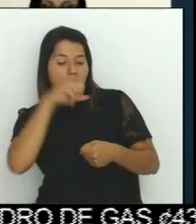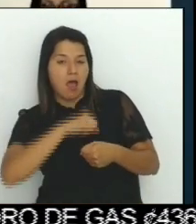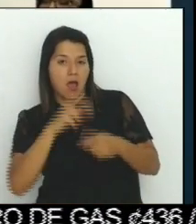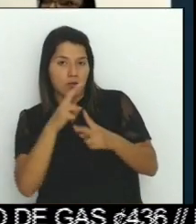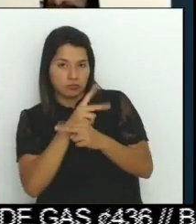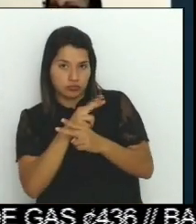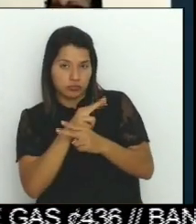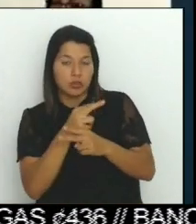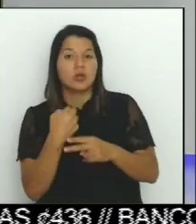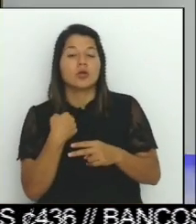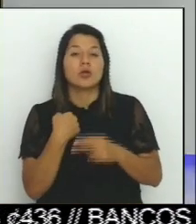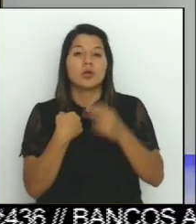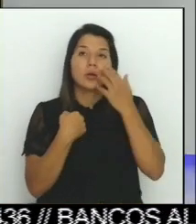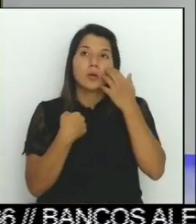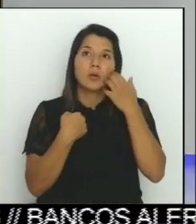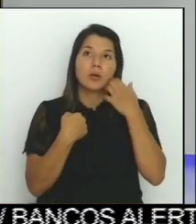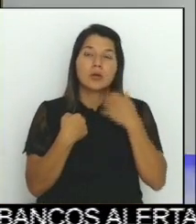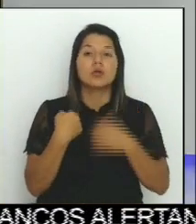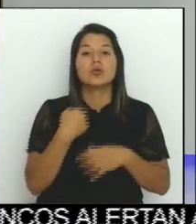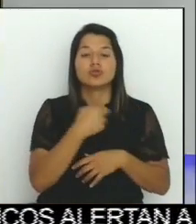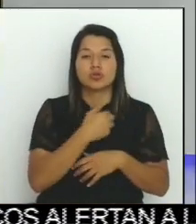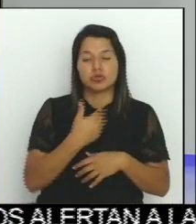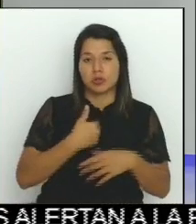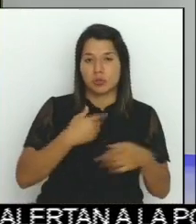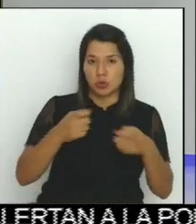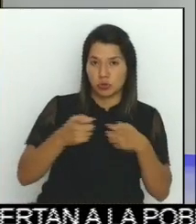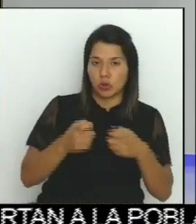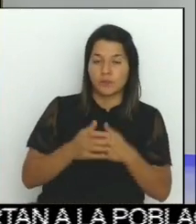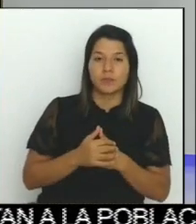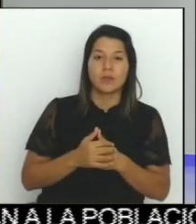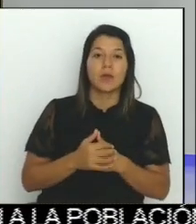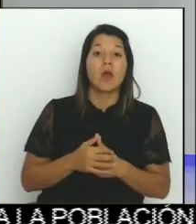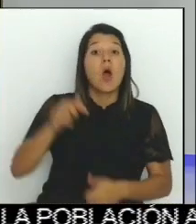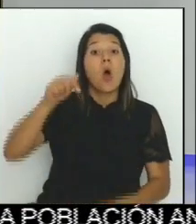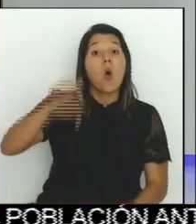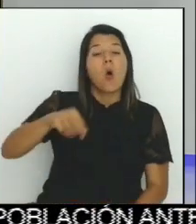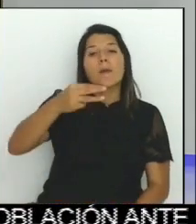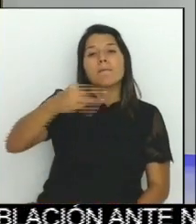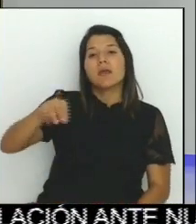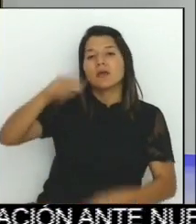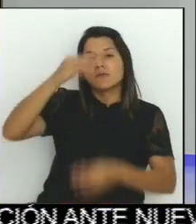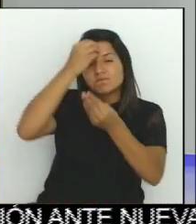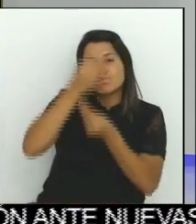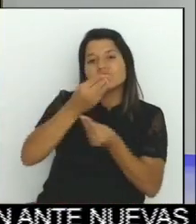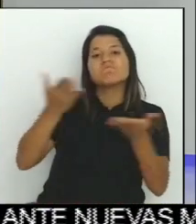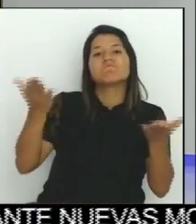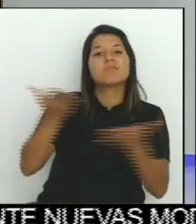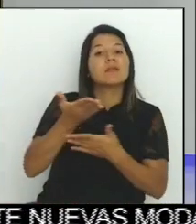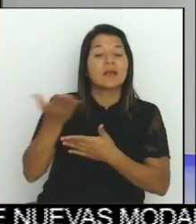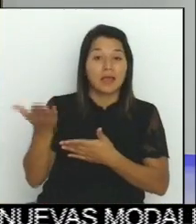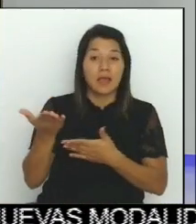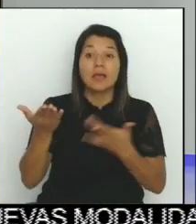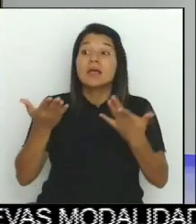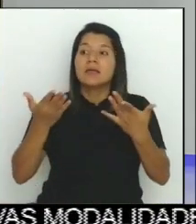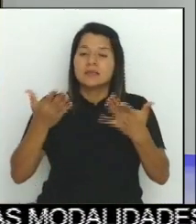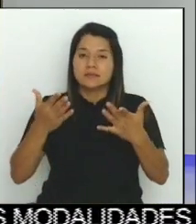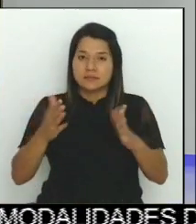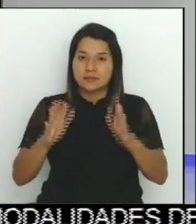presencia. Este miércoles se anunció la recuperación de 75 MHz en el